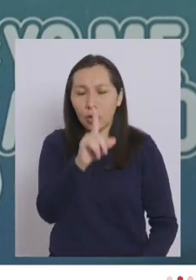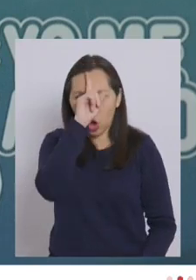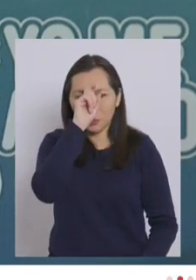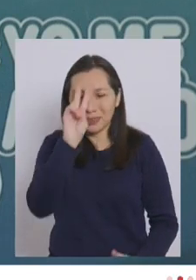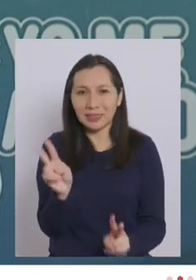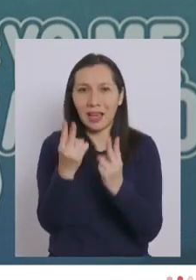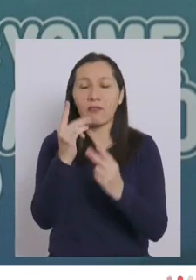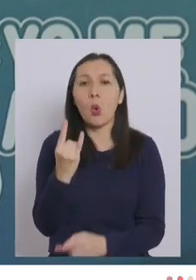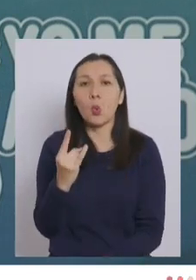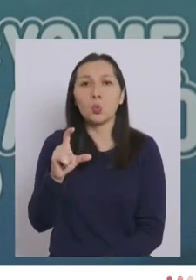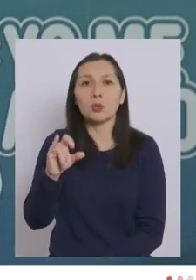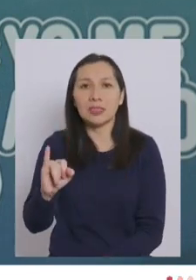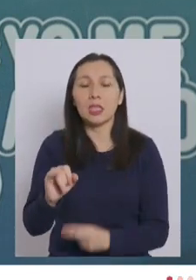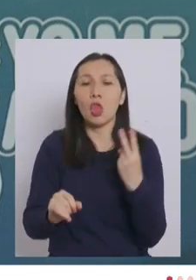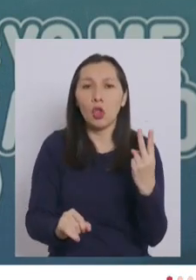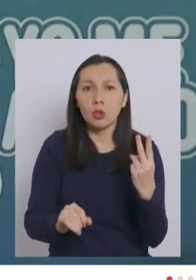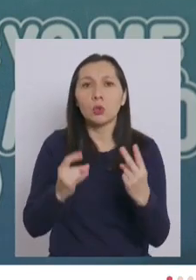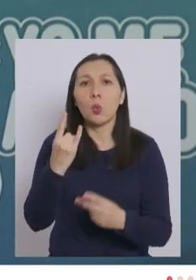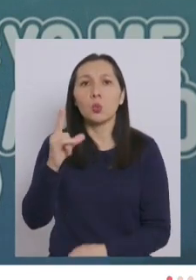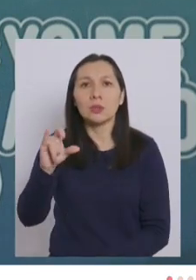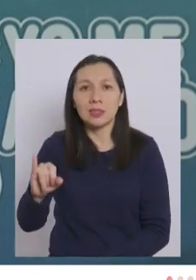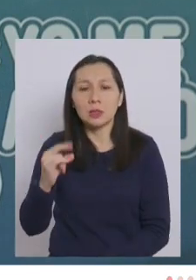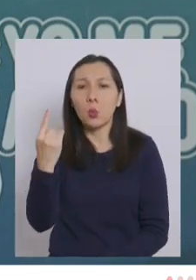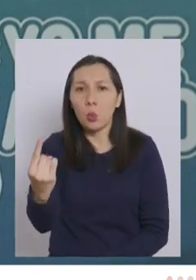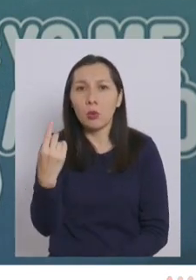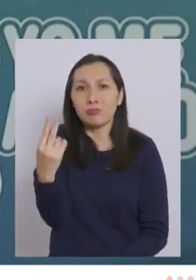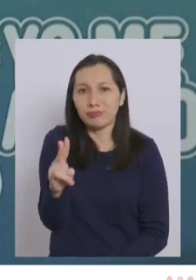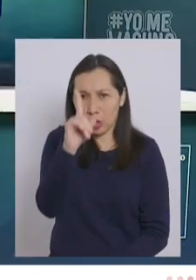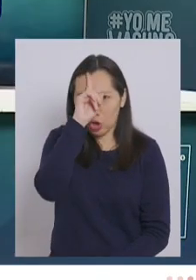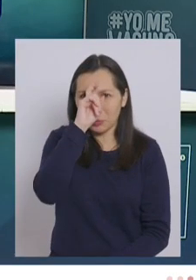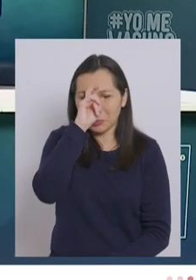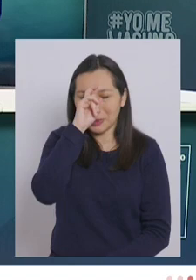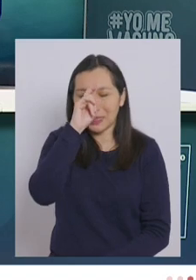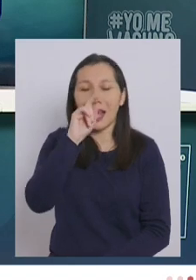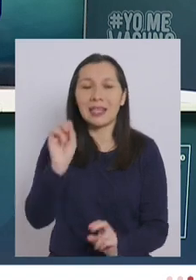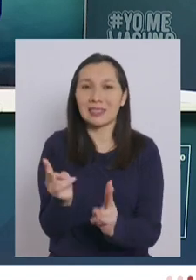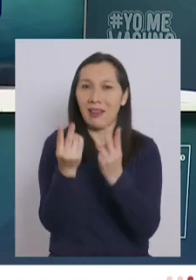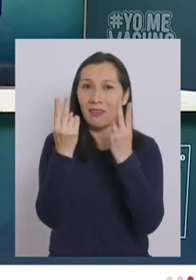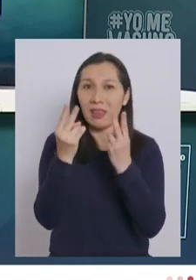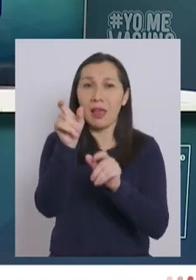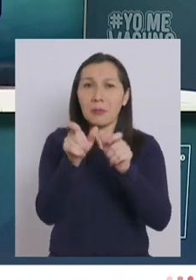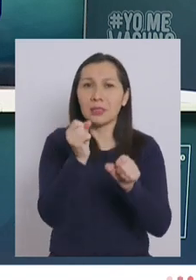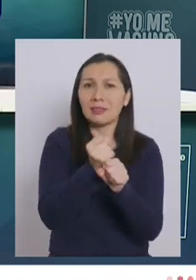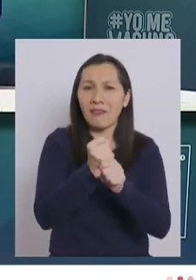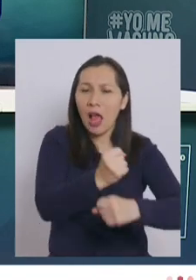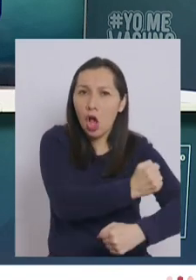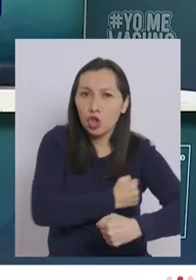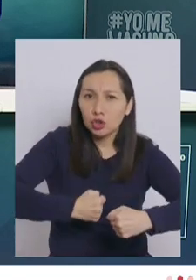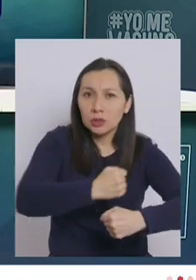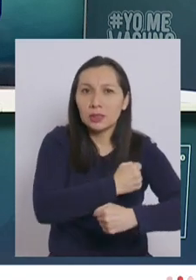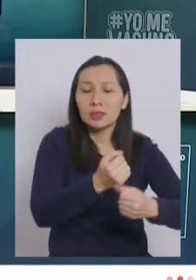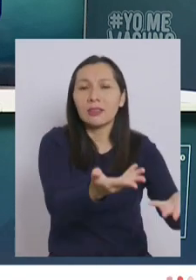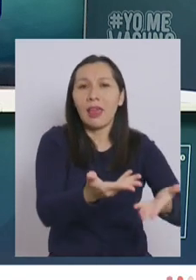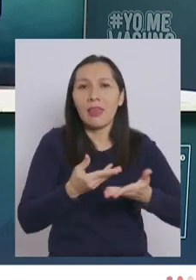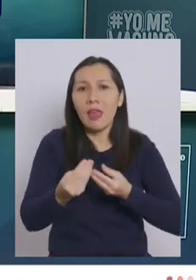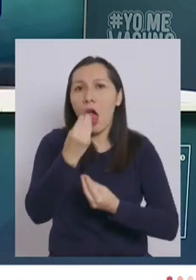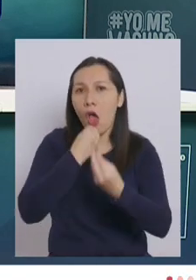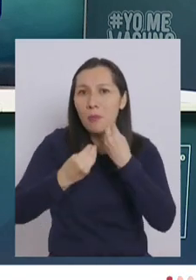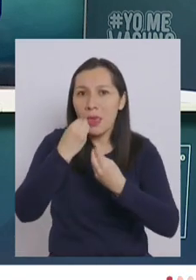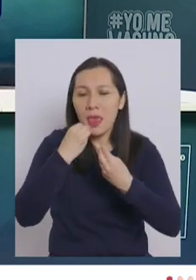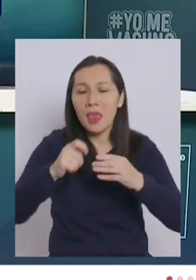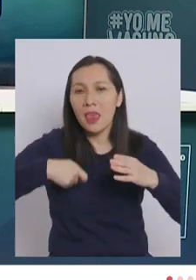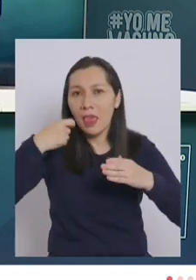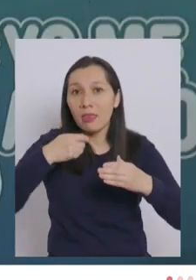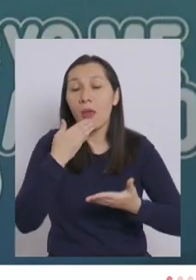la UCI 2, a la UCI 1 del Hospital El La gente de la cocina, quien nos mandaba la comidita